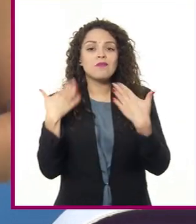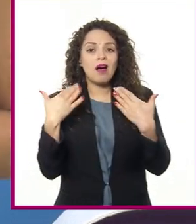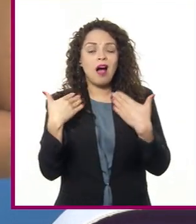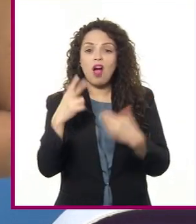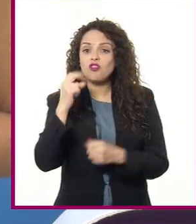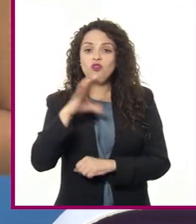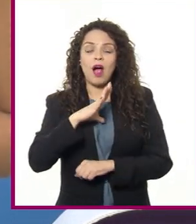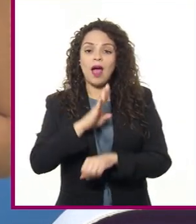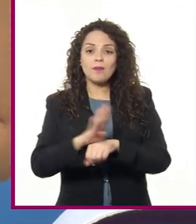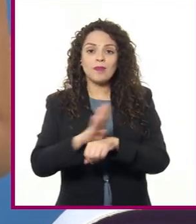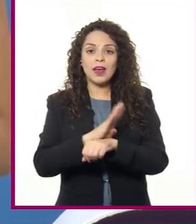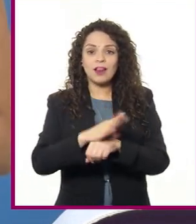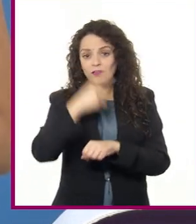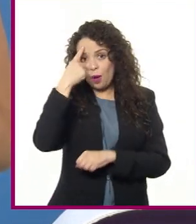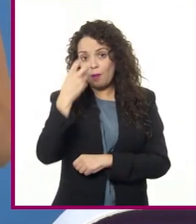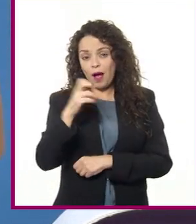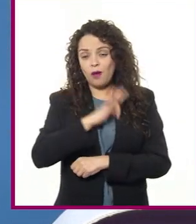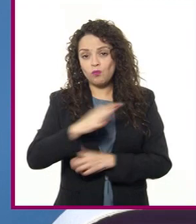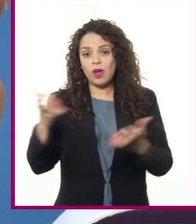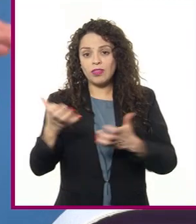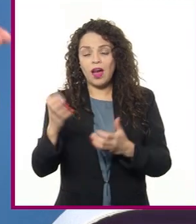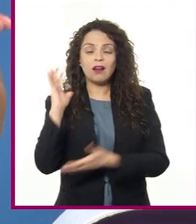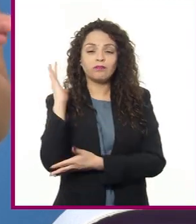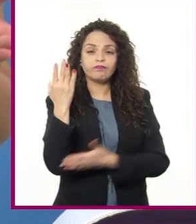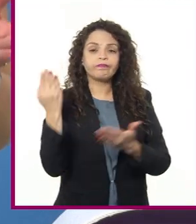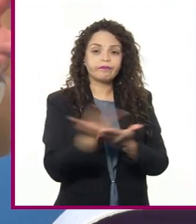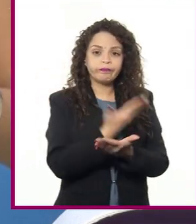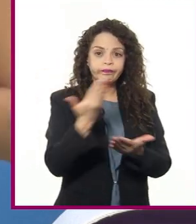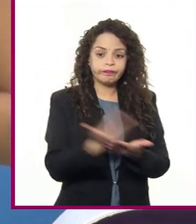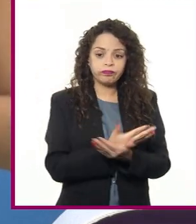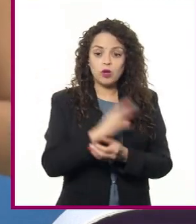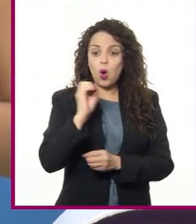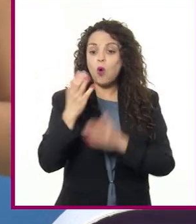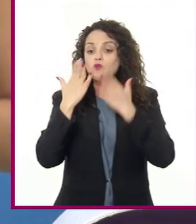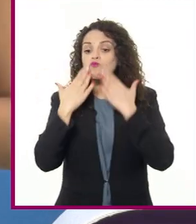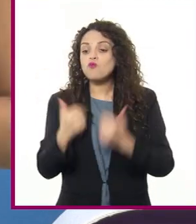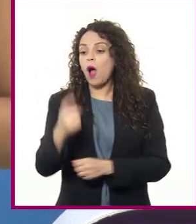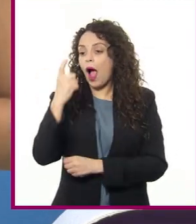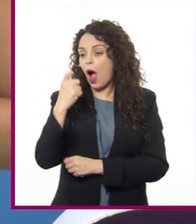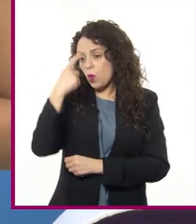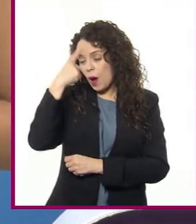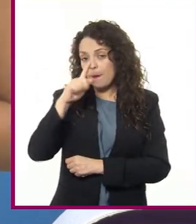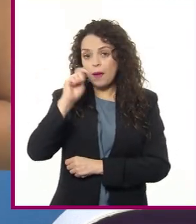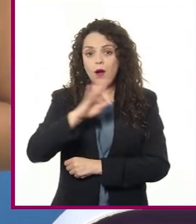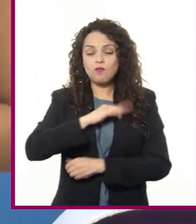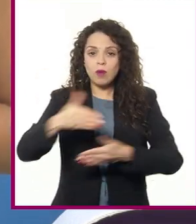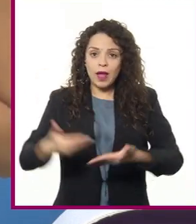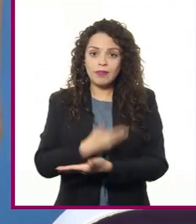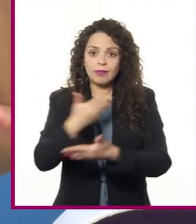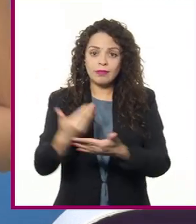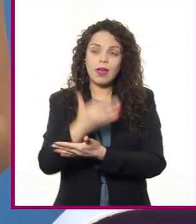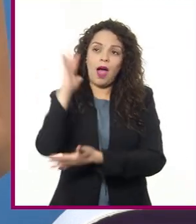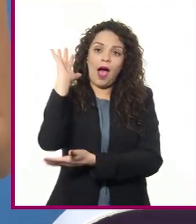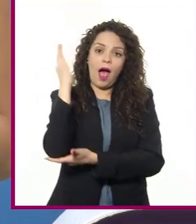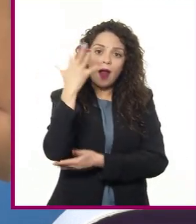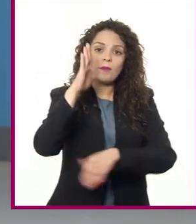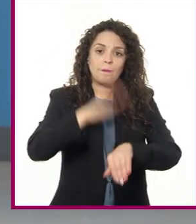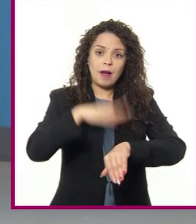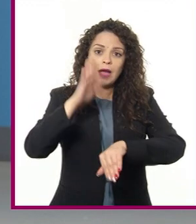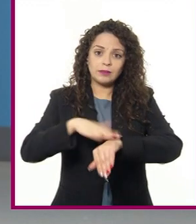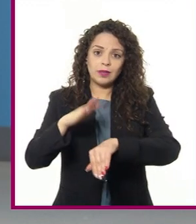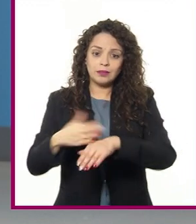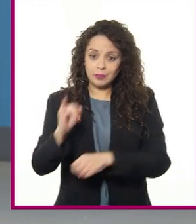favorable para el desarrollo de esta actividad o no hay cuerpos de agua que favorezcan el crecimiento de árboles, ¿cierto?